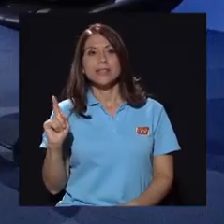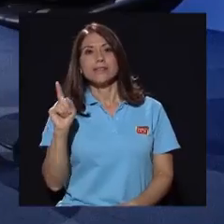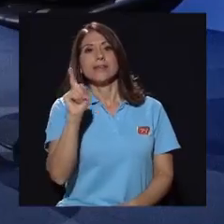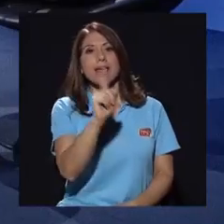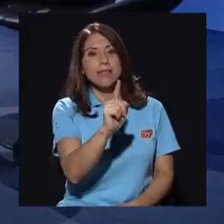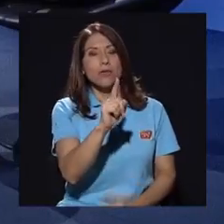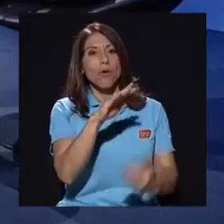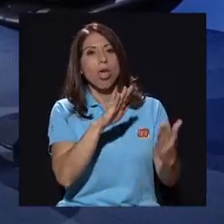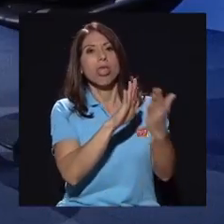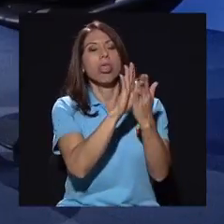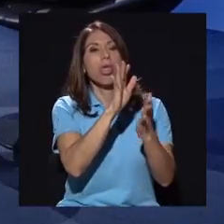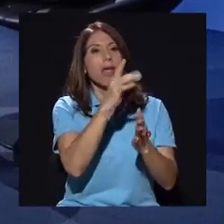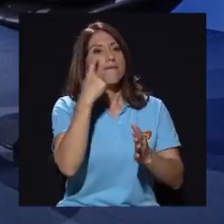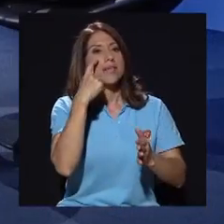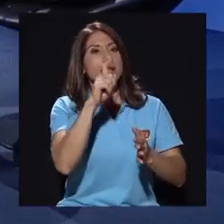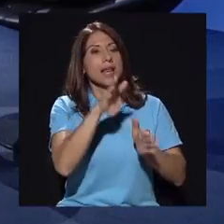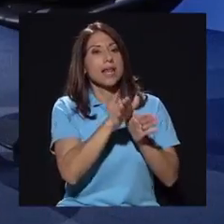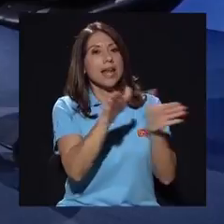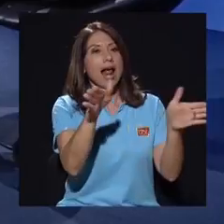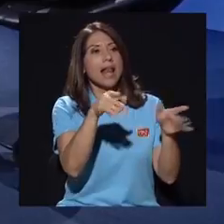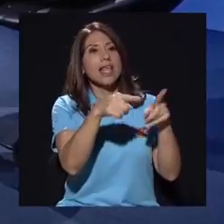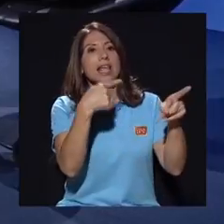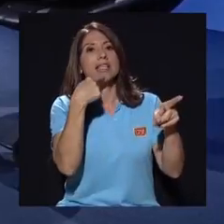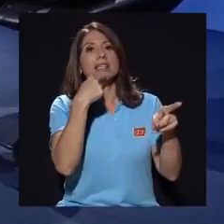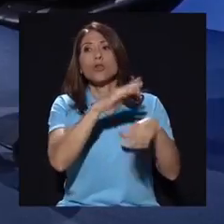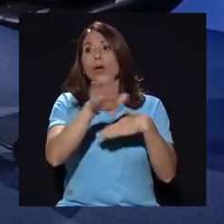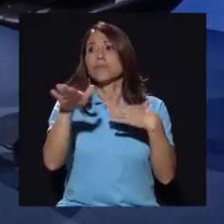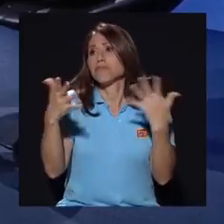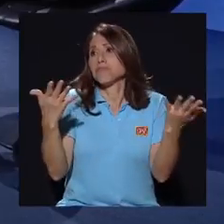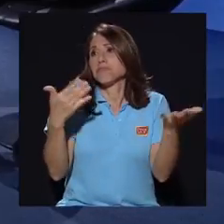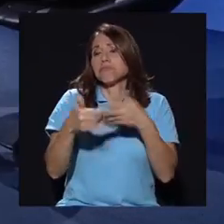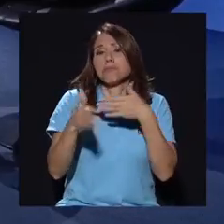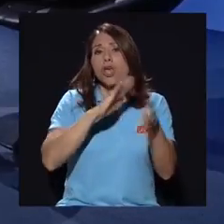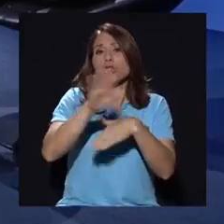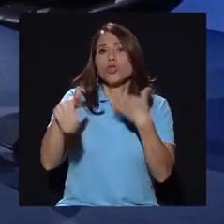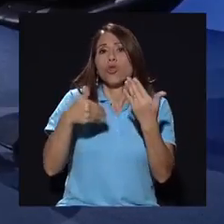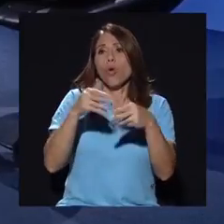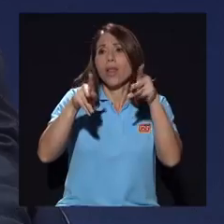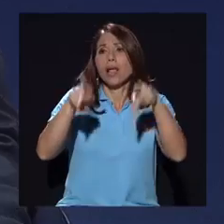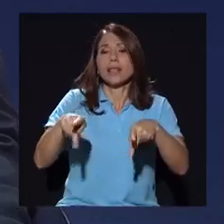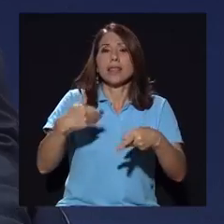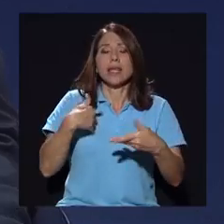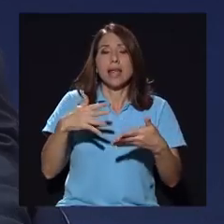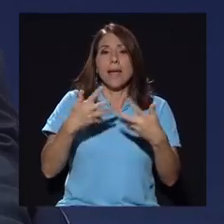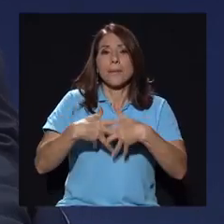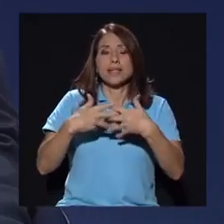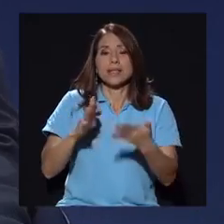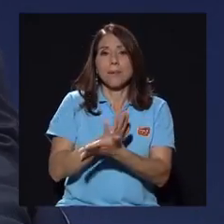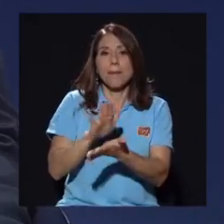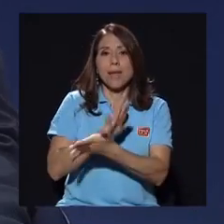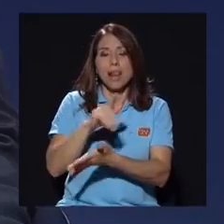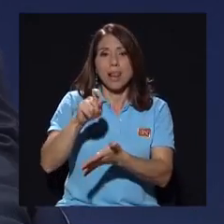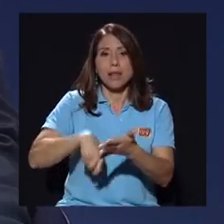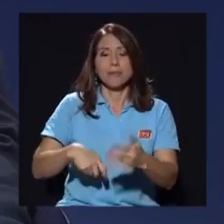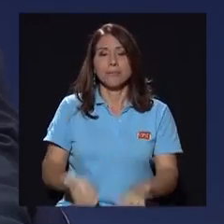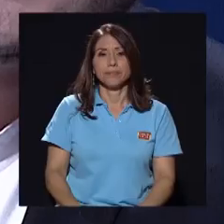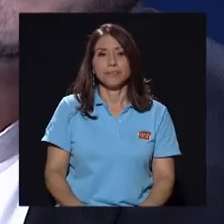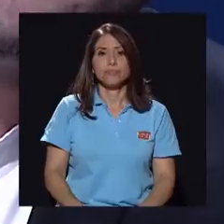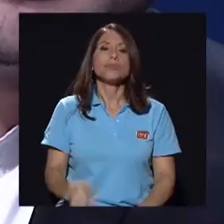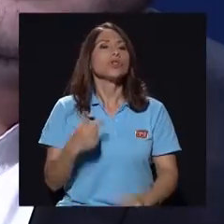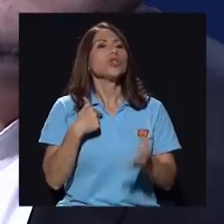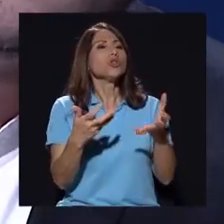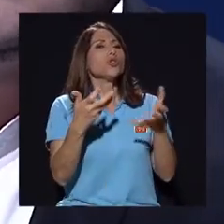a fiscal general, y el fiscal general hablando de que todo el mundo tiene empresas de papel. Yo quiero aportar algo y a mí me parece,